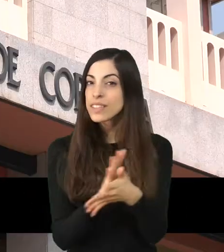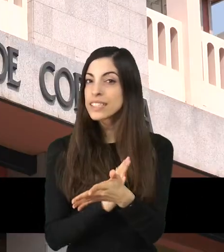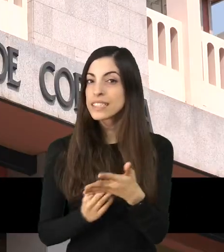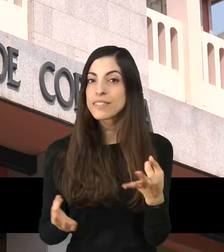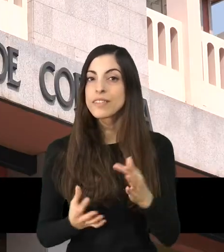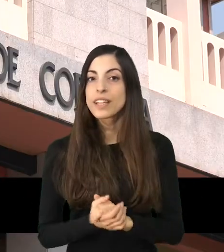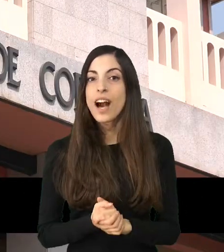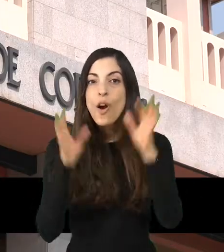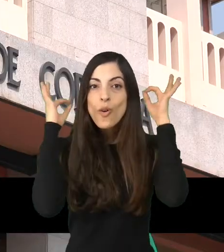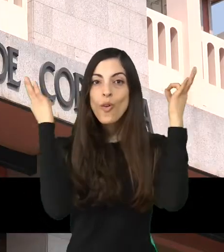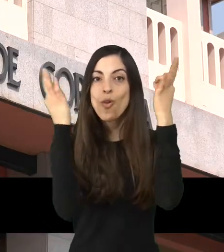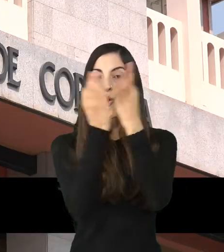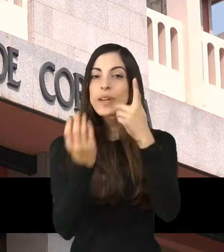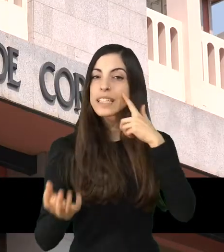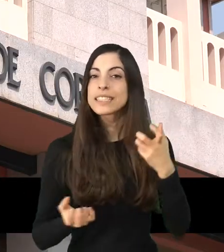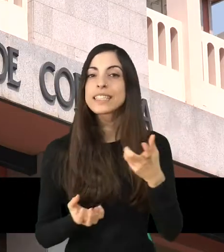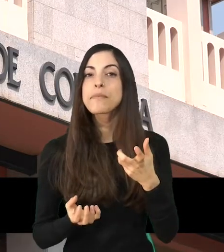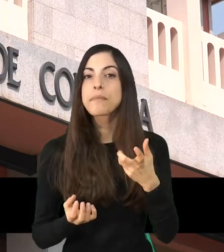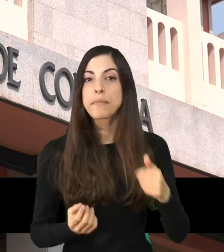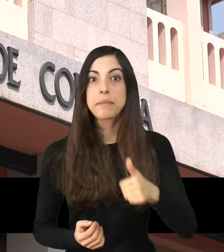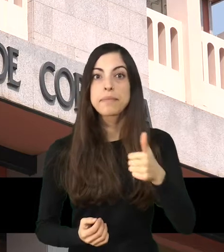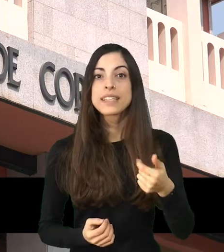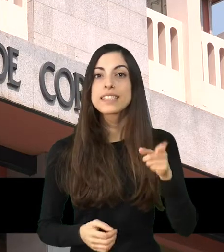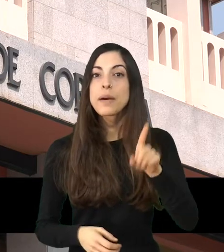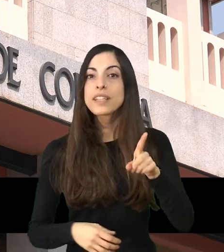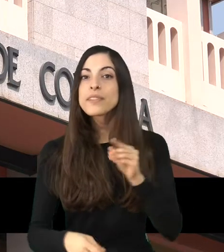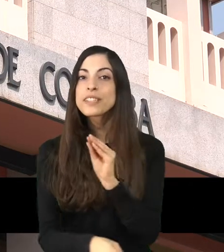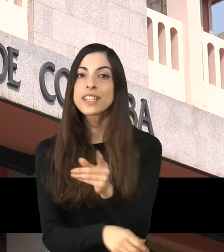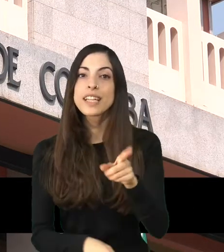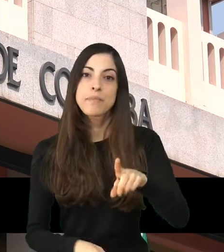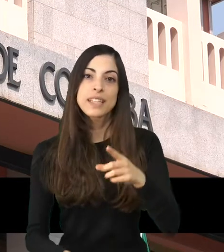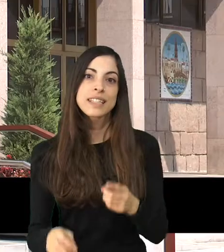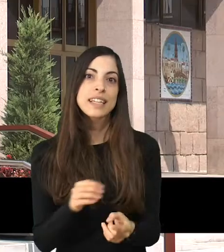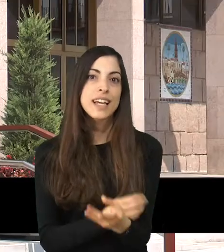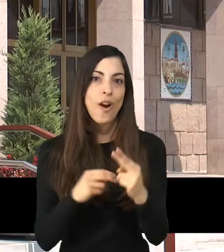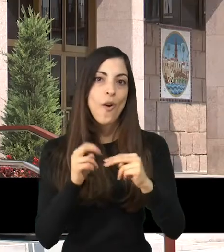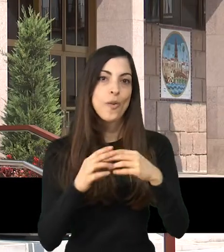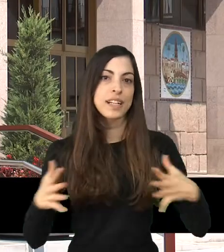La idea es hacer más atractiva la capital para las inversiones y propiciar las grandes obras.